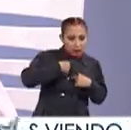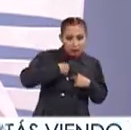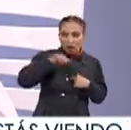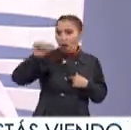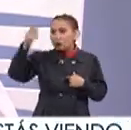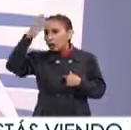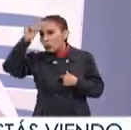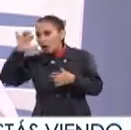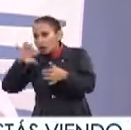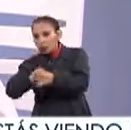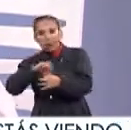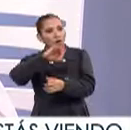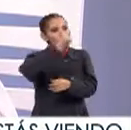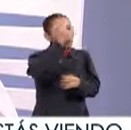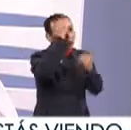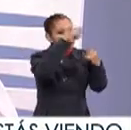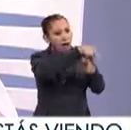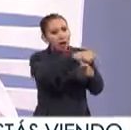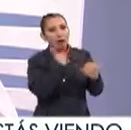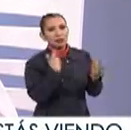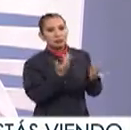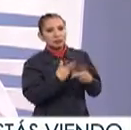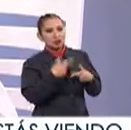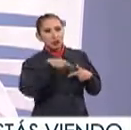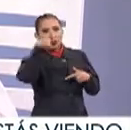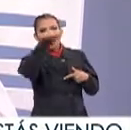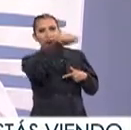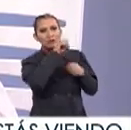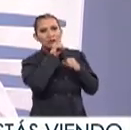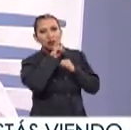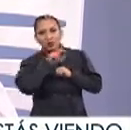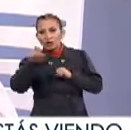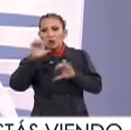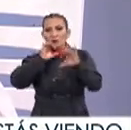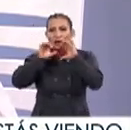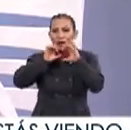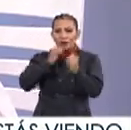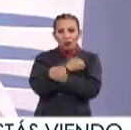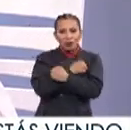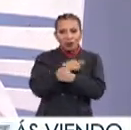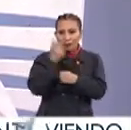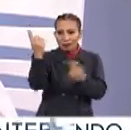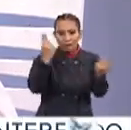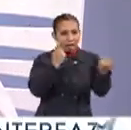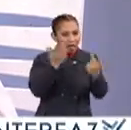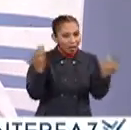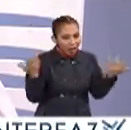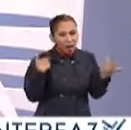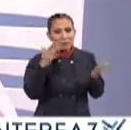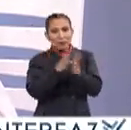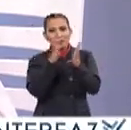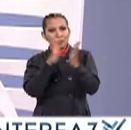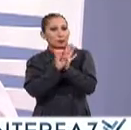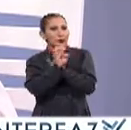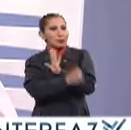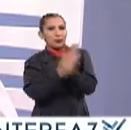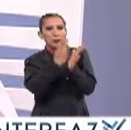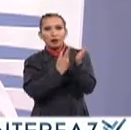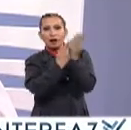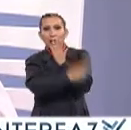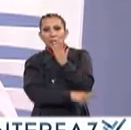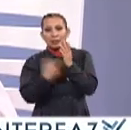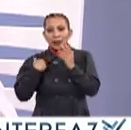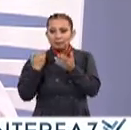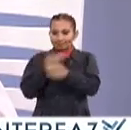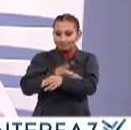que ya estaban pactadas Hay cosas que se les ocurren A los curadores A la gente de difusión A la gente de comunicación educativa Participar por ejemplo En los programas de